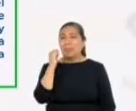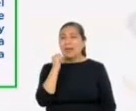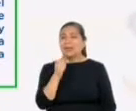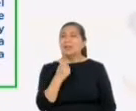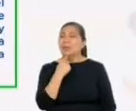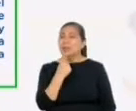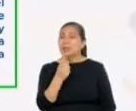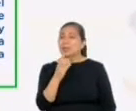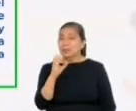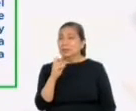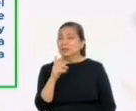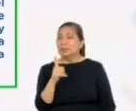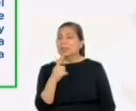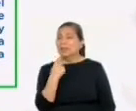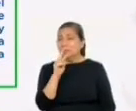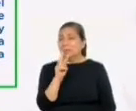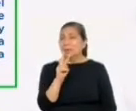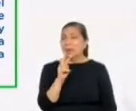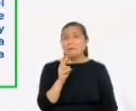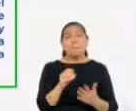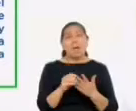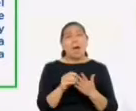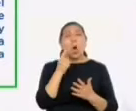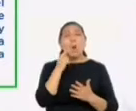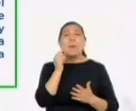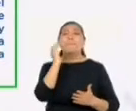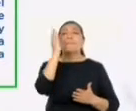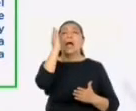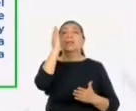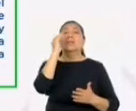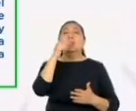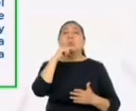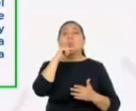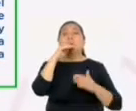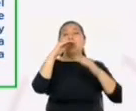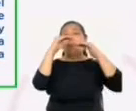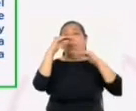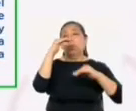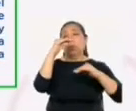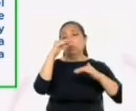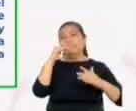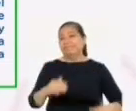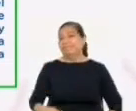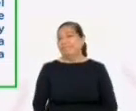el derecho canónico y civil determinaba la figura masculina imponente sobre las mujeres.